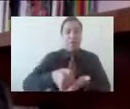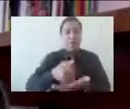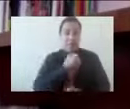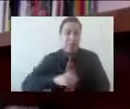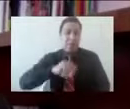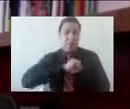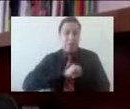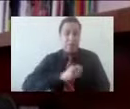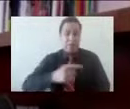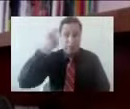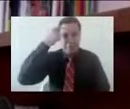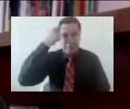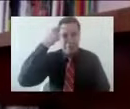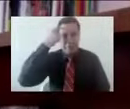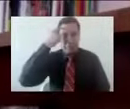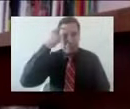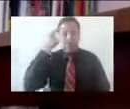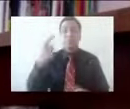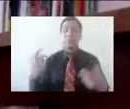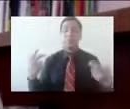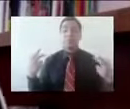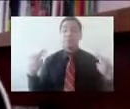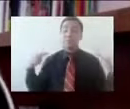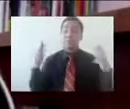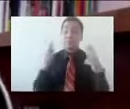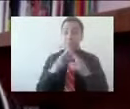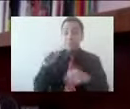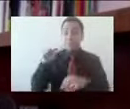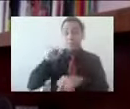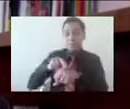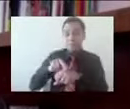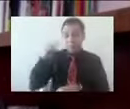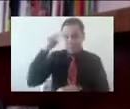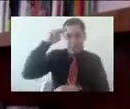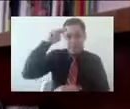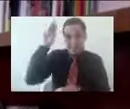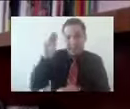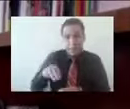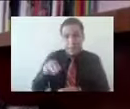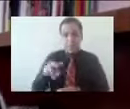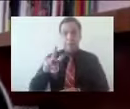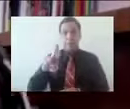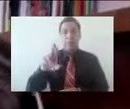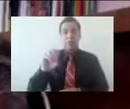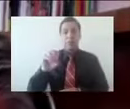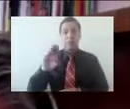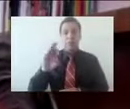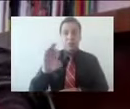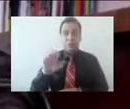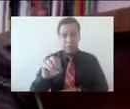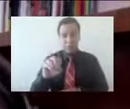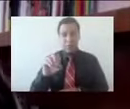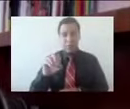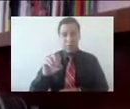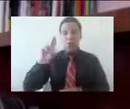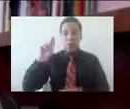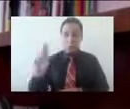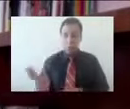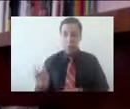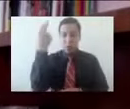La maestra Robelo Zarza, ella es licenciada y maestra en trabajo social por la Universidad Nacional Autónoma de México,